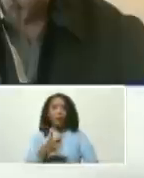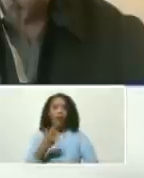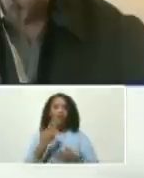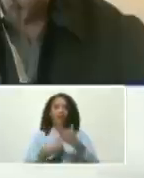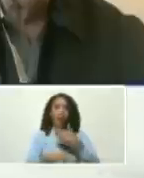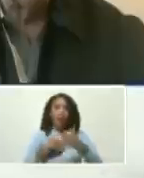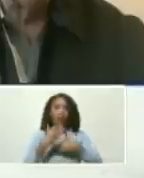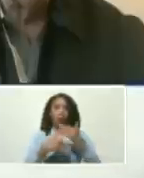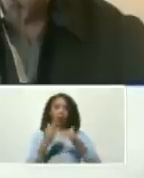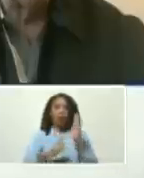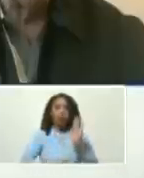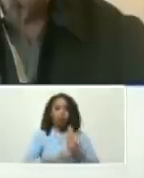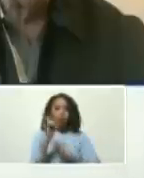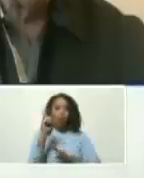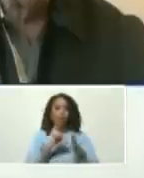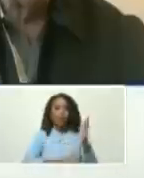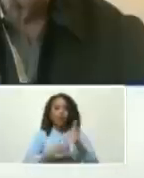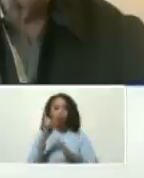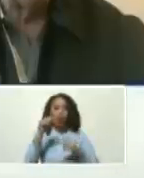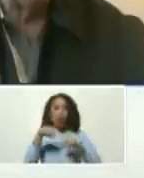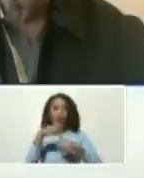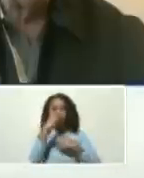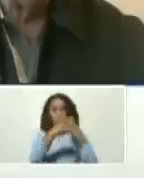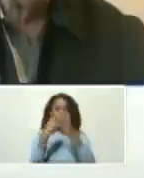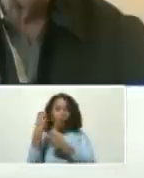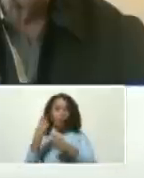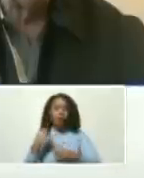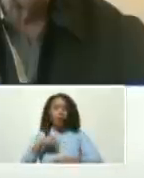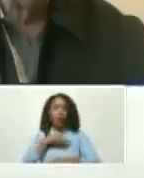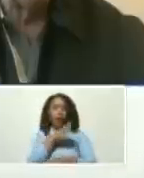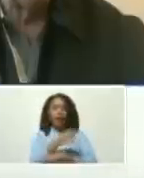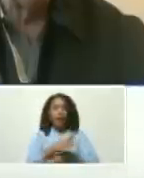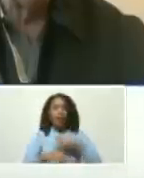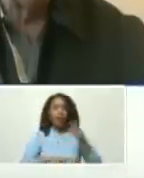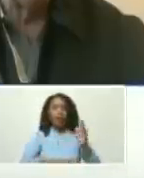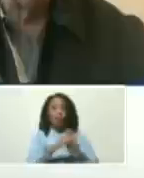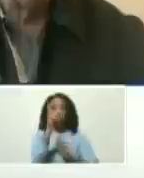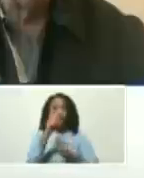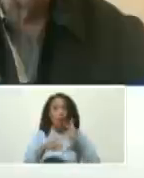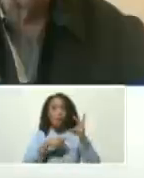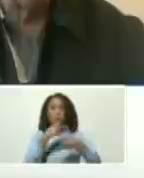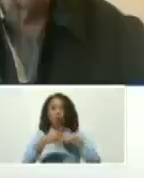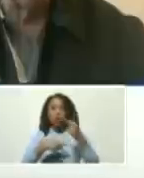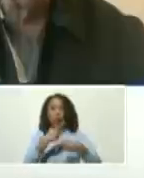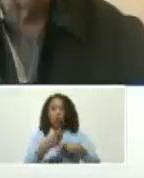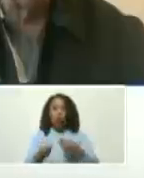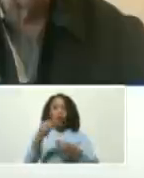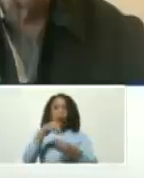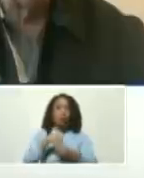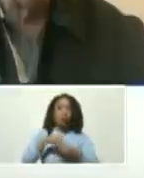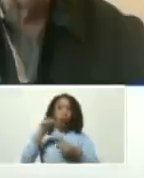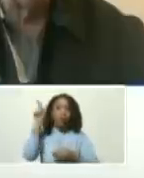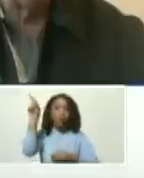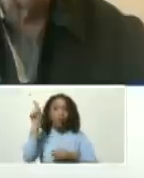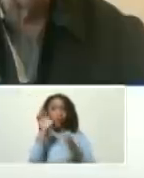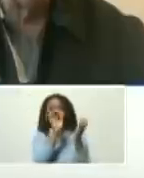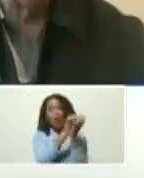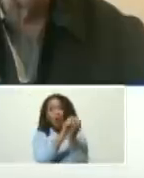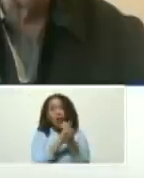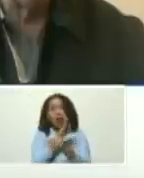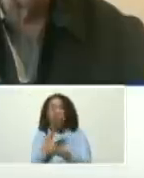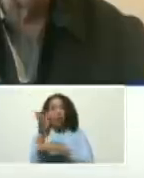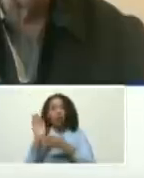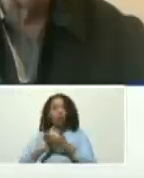avanzando en el desarrollo del turismo tenemos que ir al desarrollo productivo endógeno interno de Margarita tenemos que ir a la